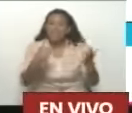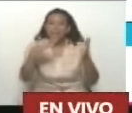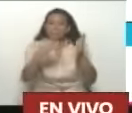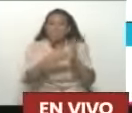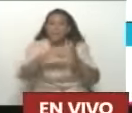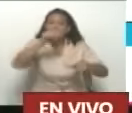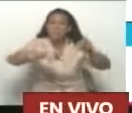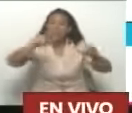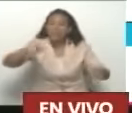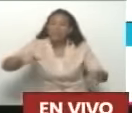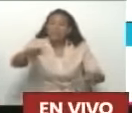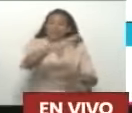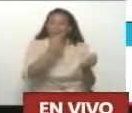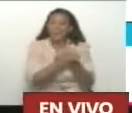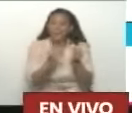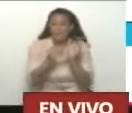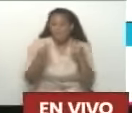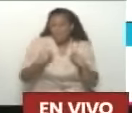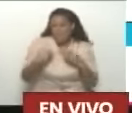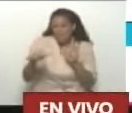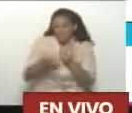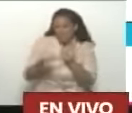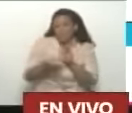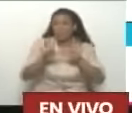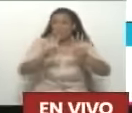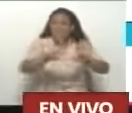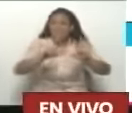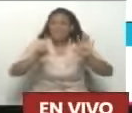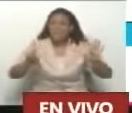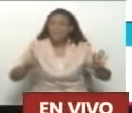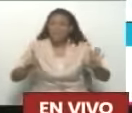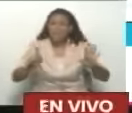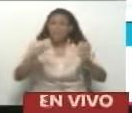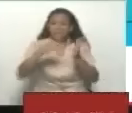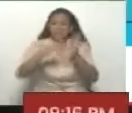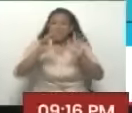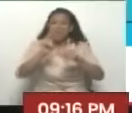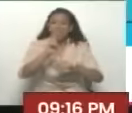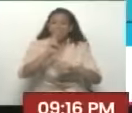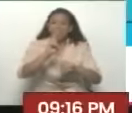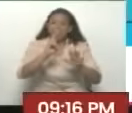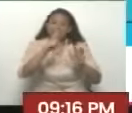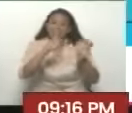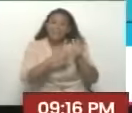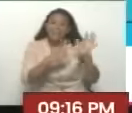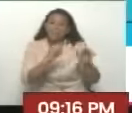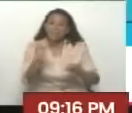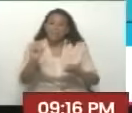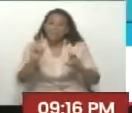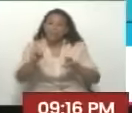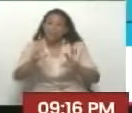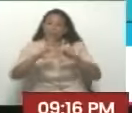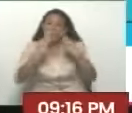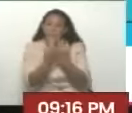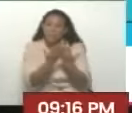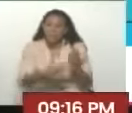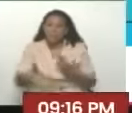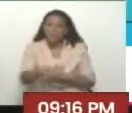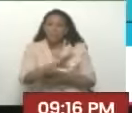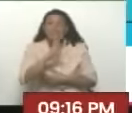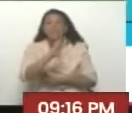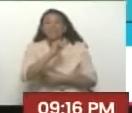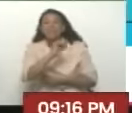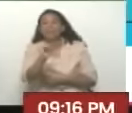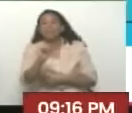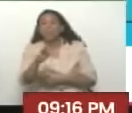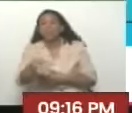habitantes hasta el momento. 16.002 familias de clavellinas. Este CDI, aparte de